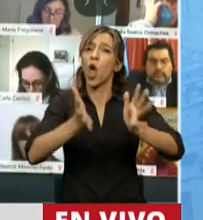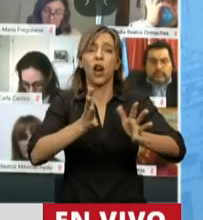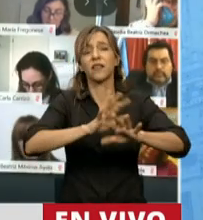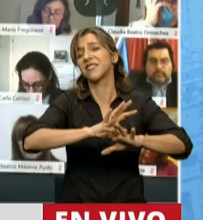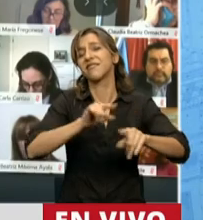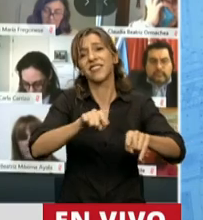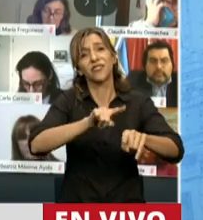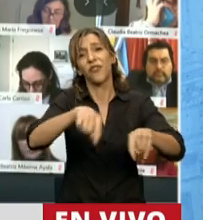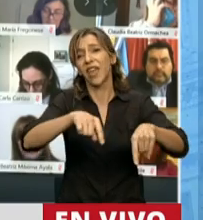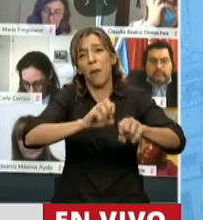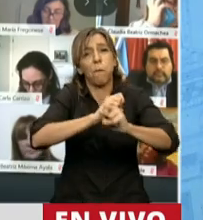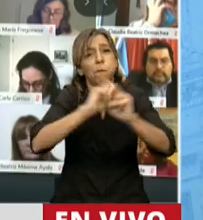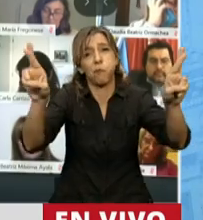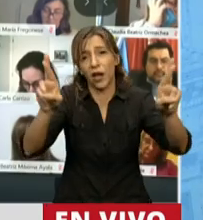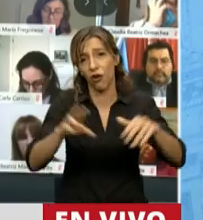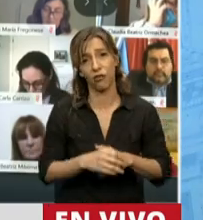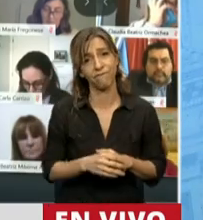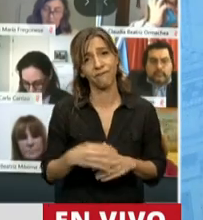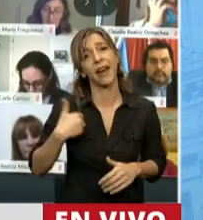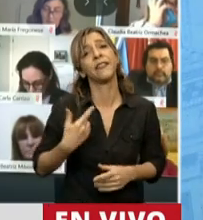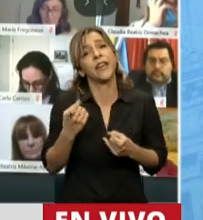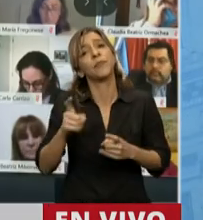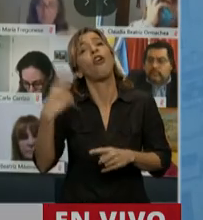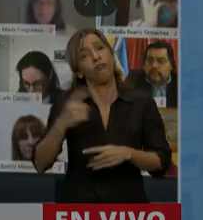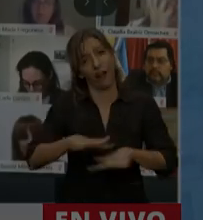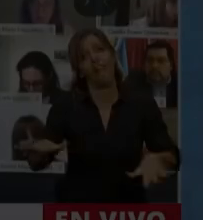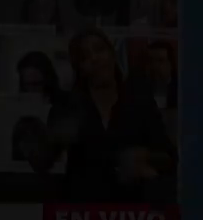que no es lo que la Argentina está necesitando. Muchísimas gracias, presidente.